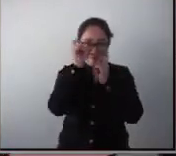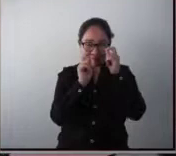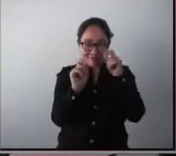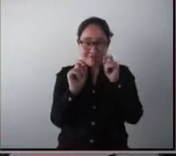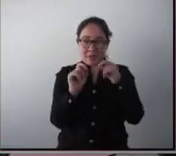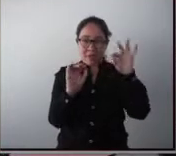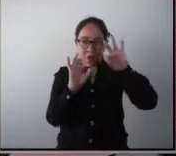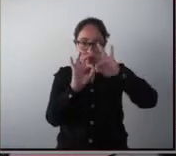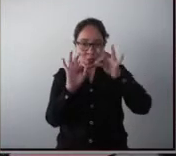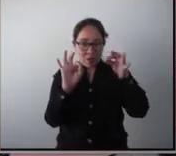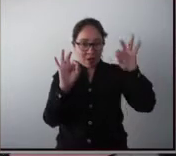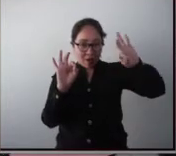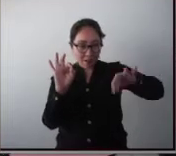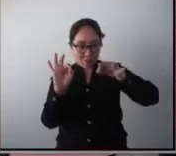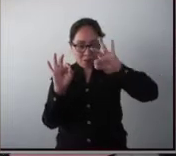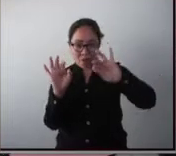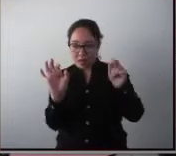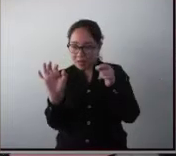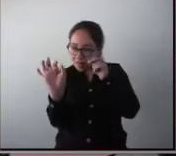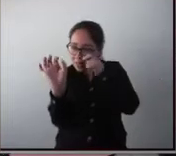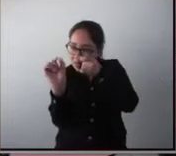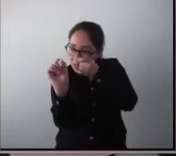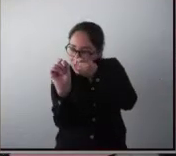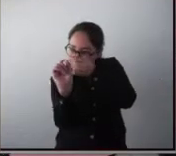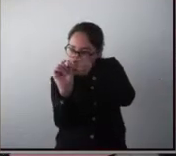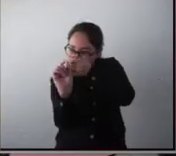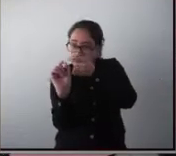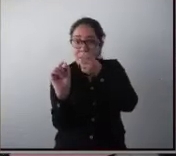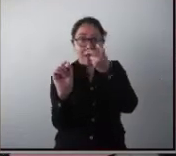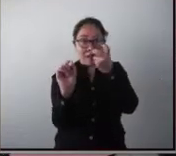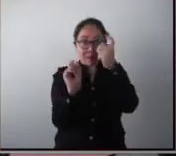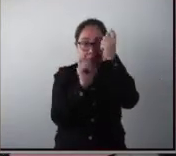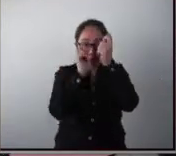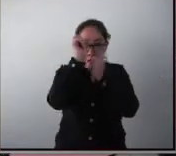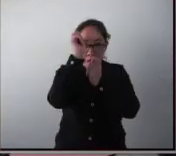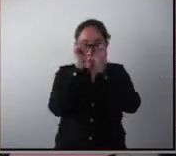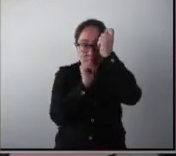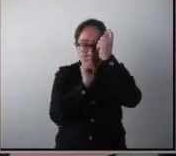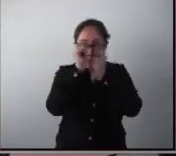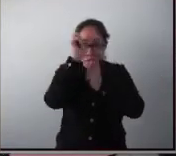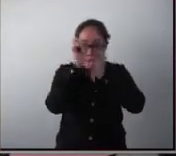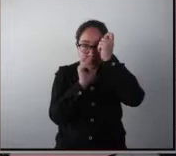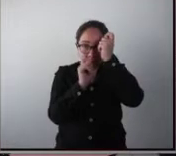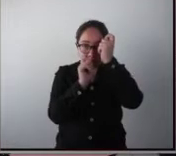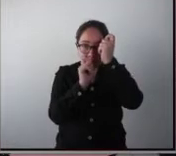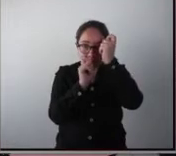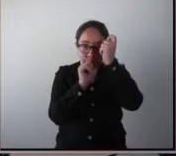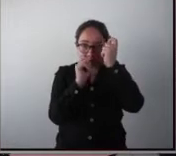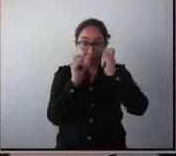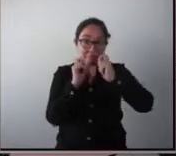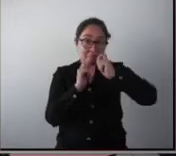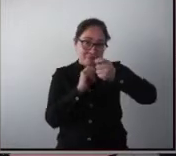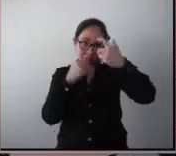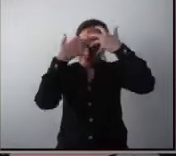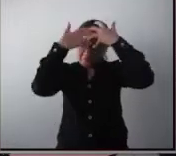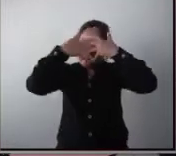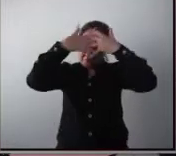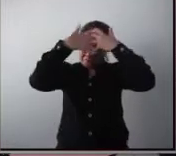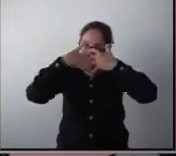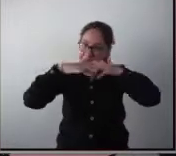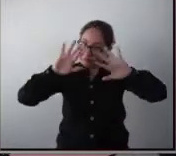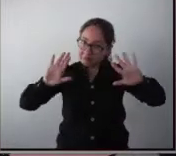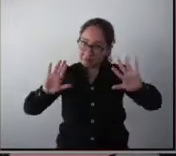Esta gesticulación de cara se da por el movimiento de las manos. Por una cuestión del cerebro, ya